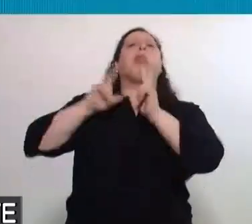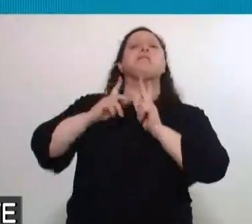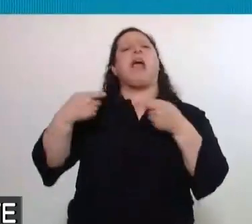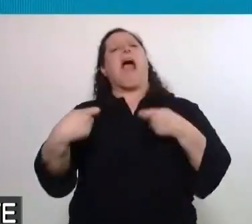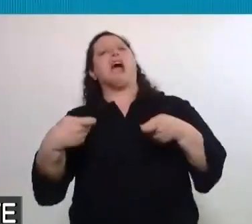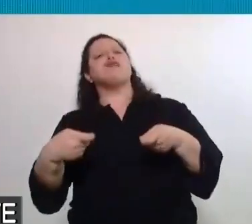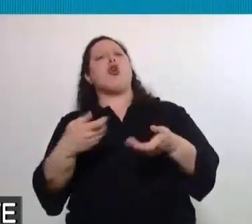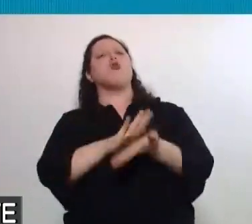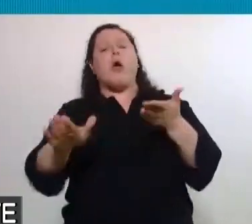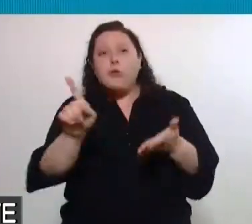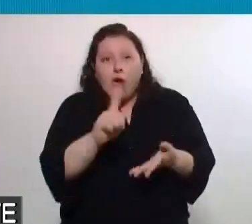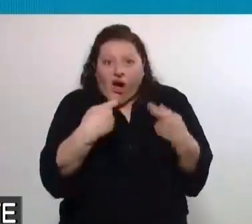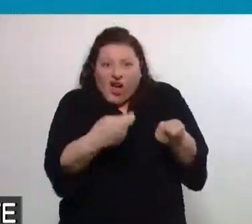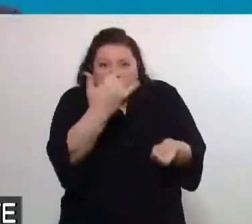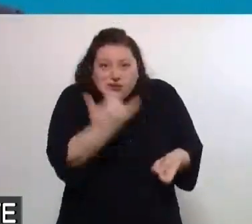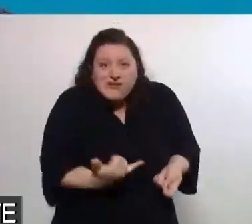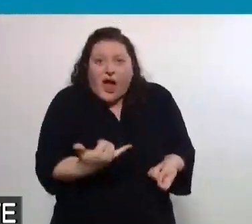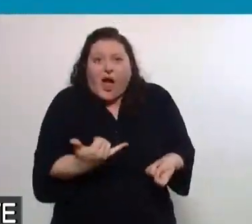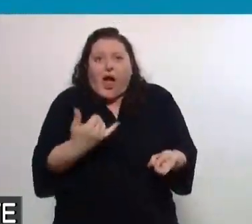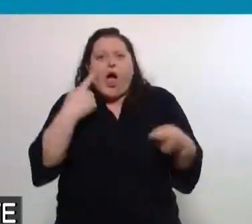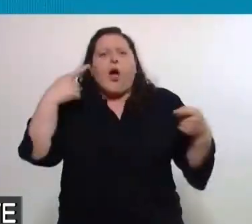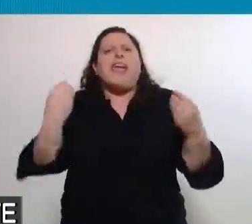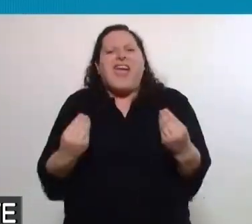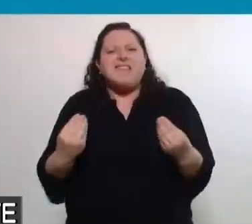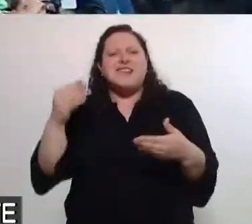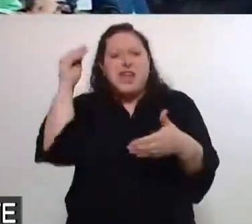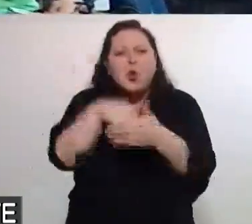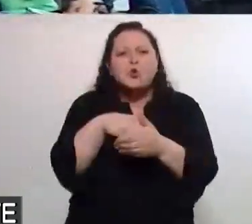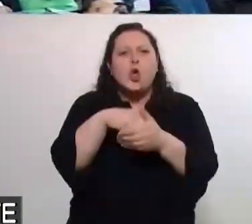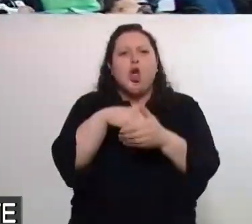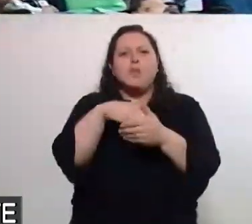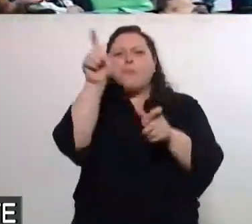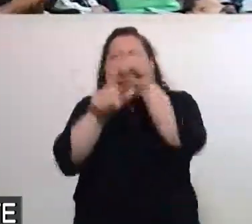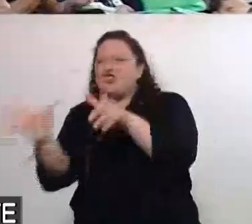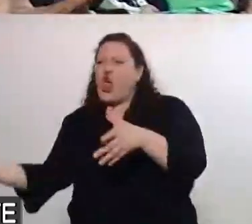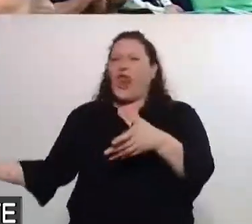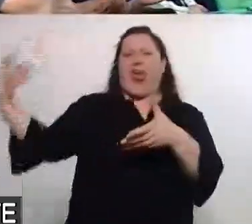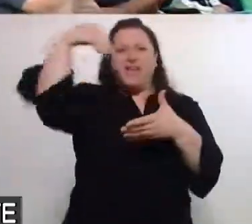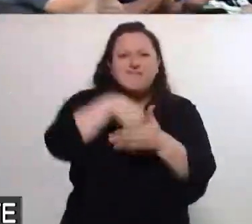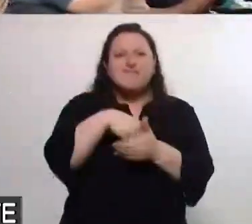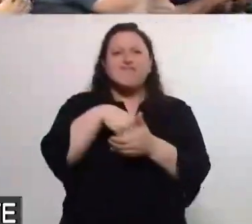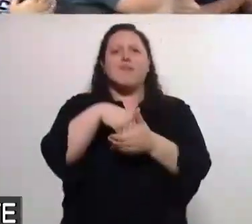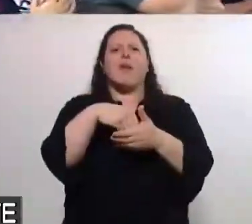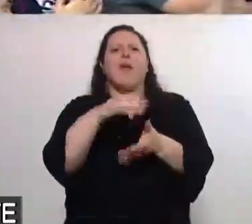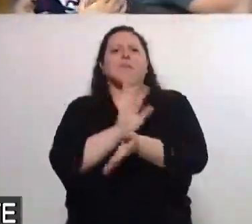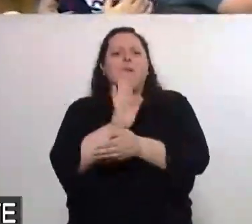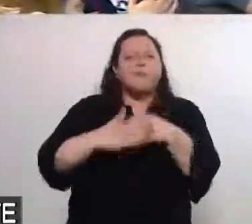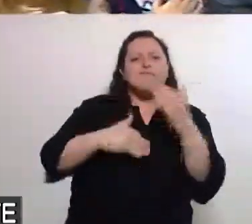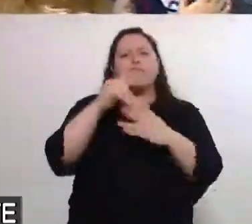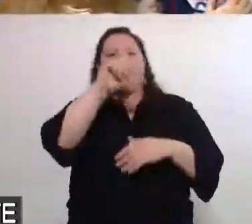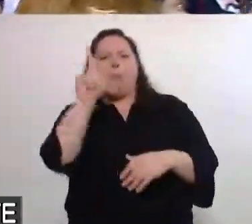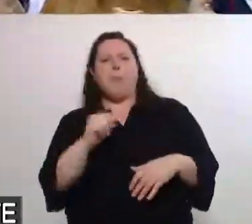Es inclusión, es integración, es construir una patria